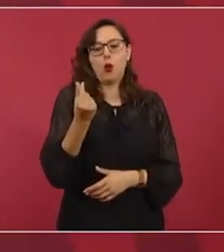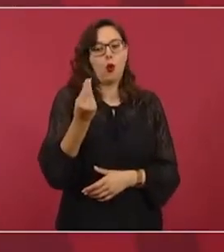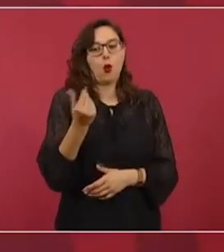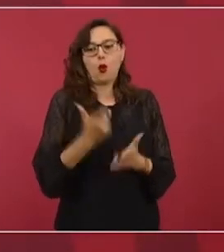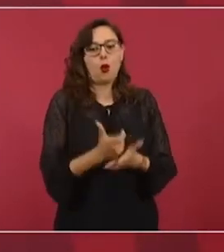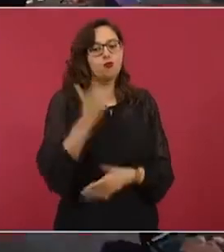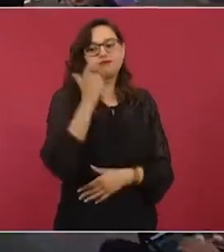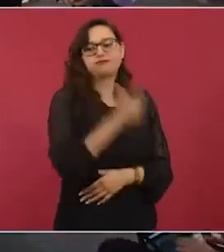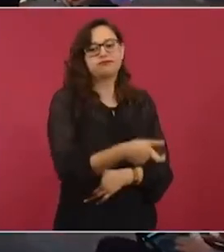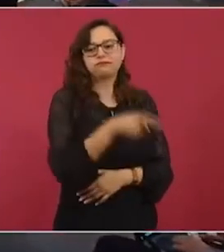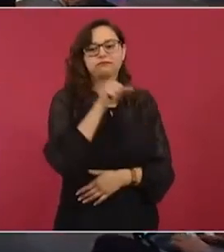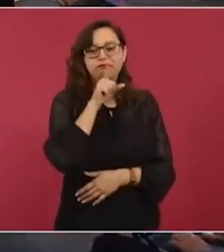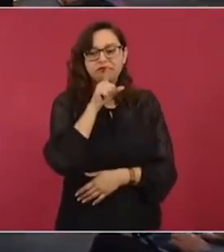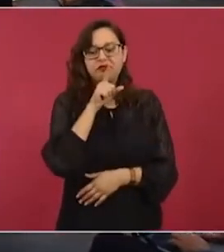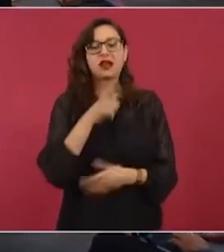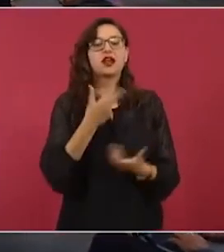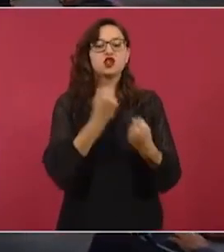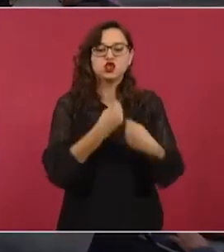inmobiliarios.